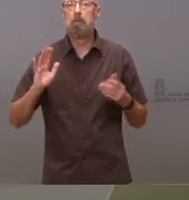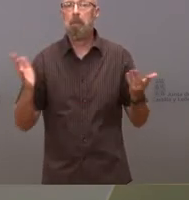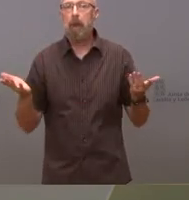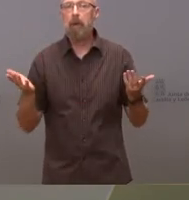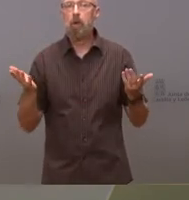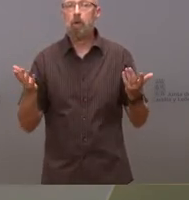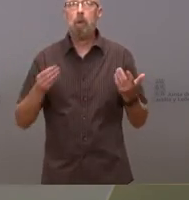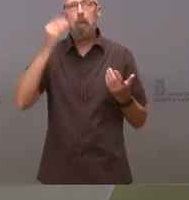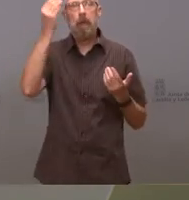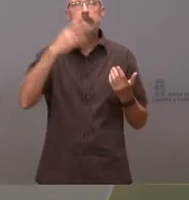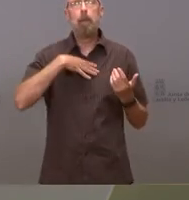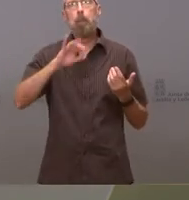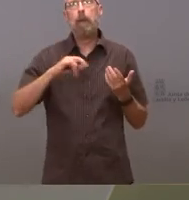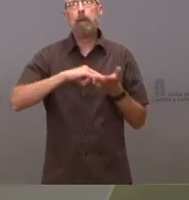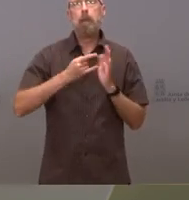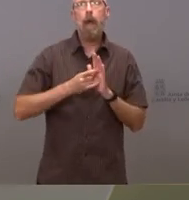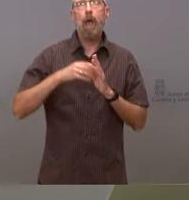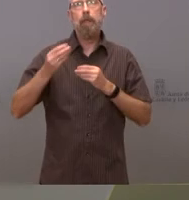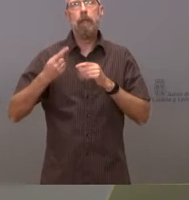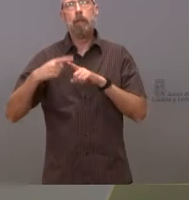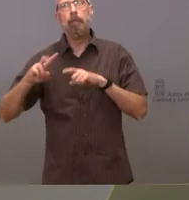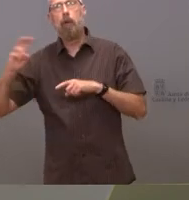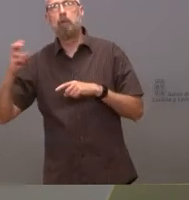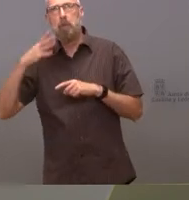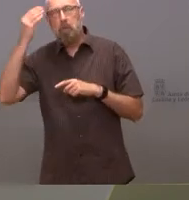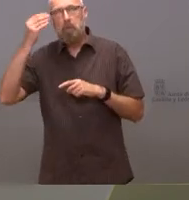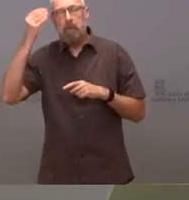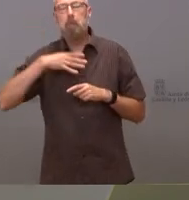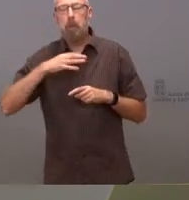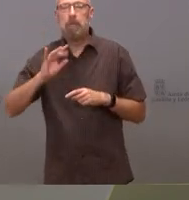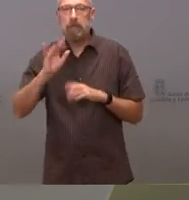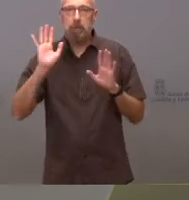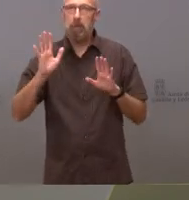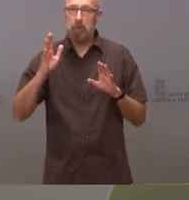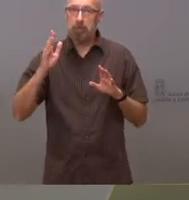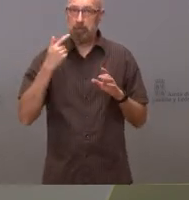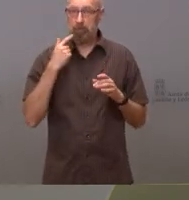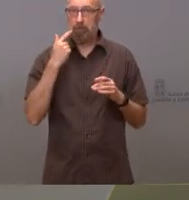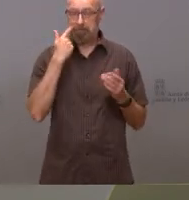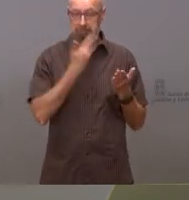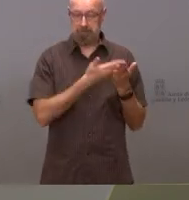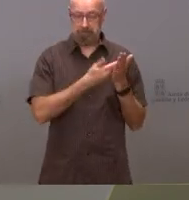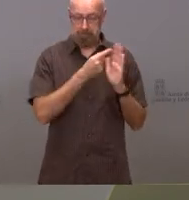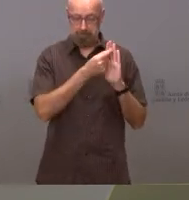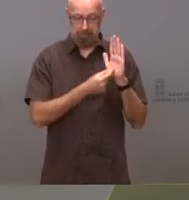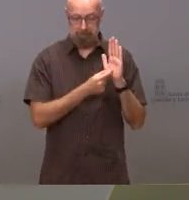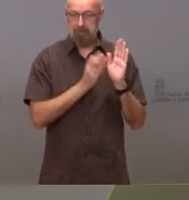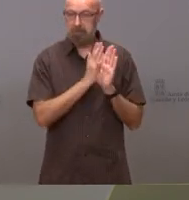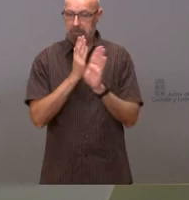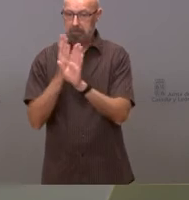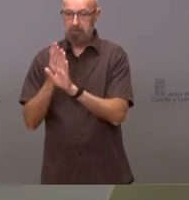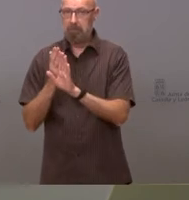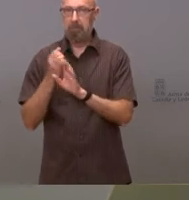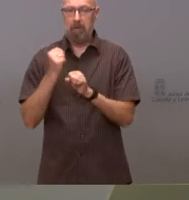pensar que se podía actuar de otra manera yo creo que la actuación de estos profesionales es rigurosa sigue un protocolo muy